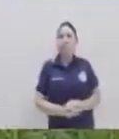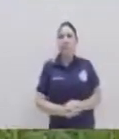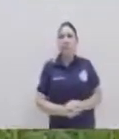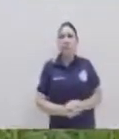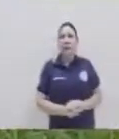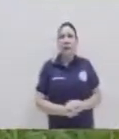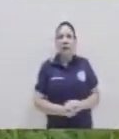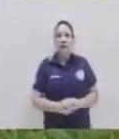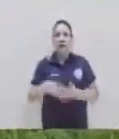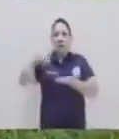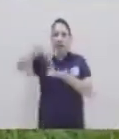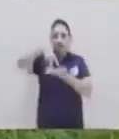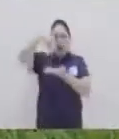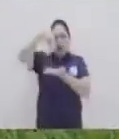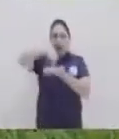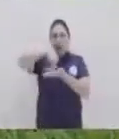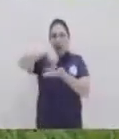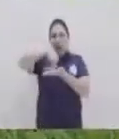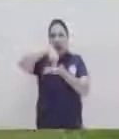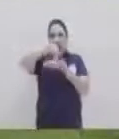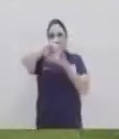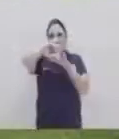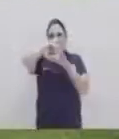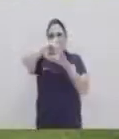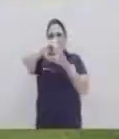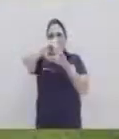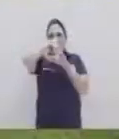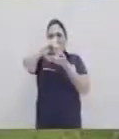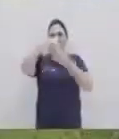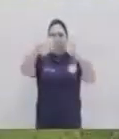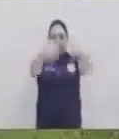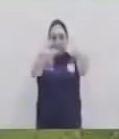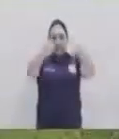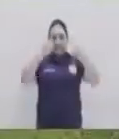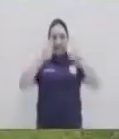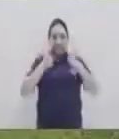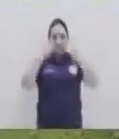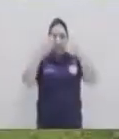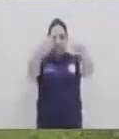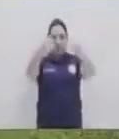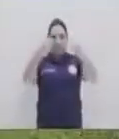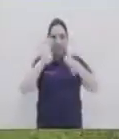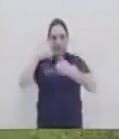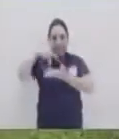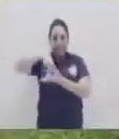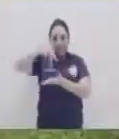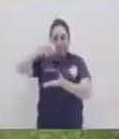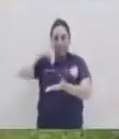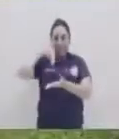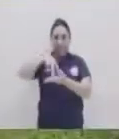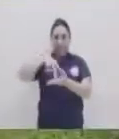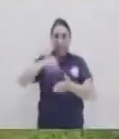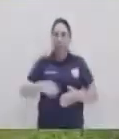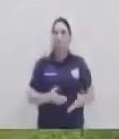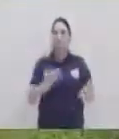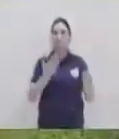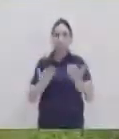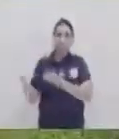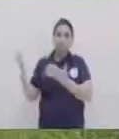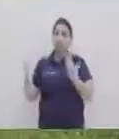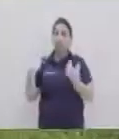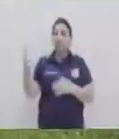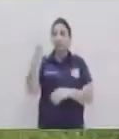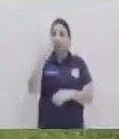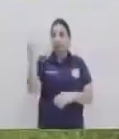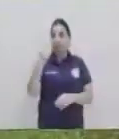cuando junto piernas la mochila va pegada a mi cuerpo entonces en este ejercicio